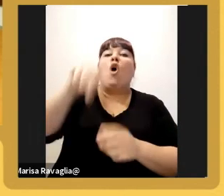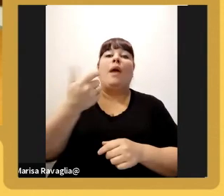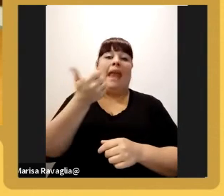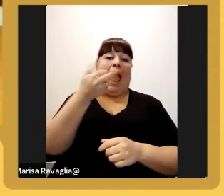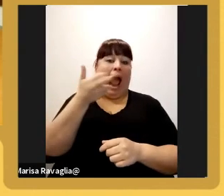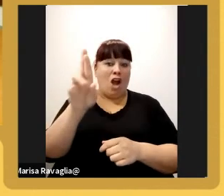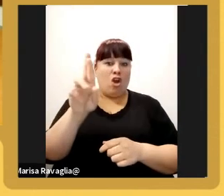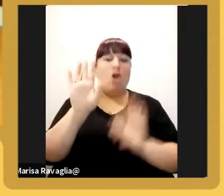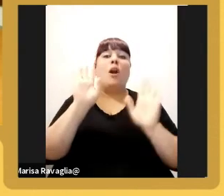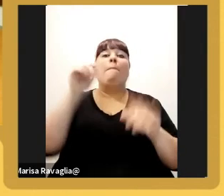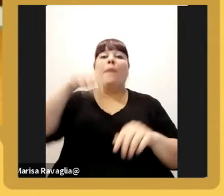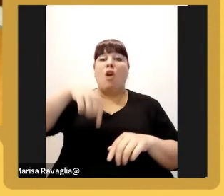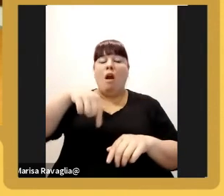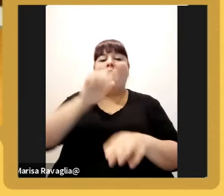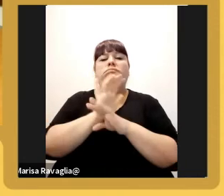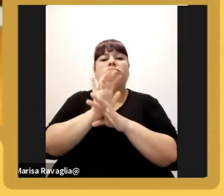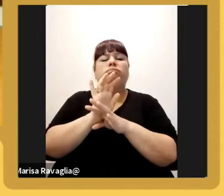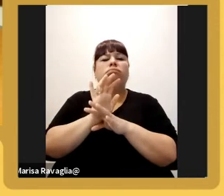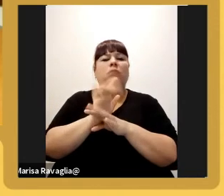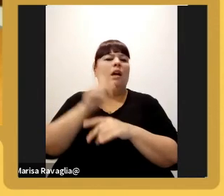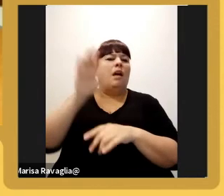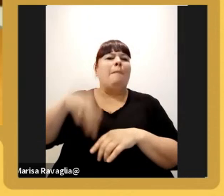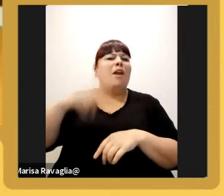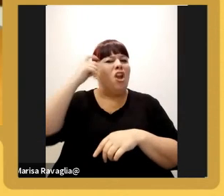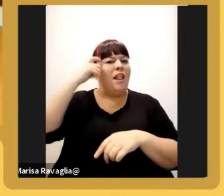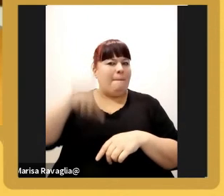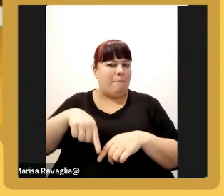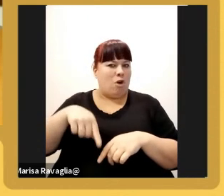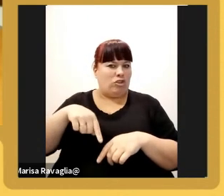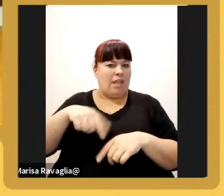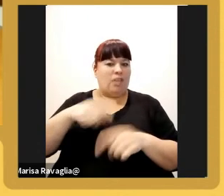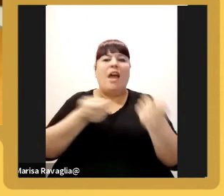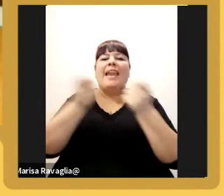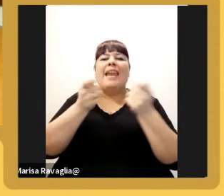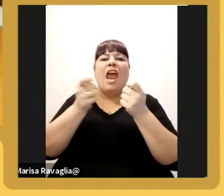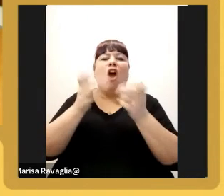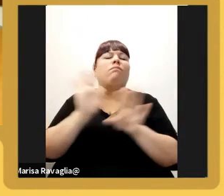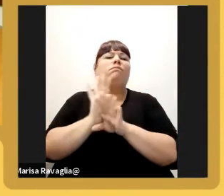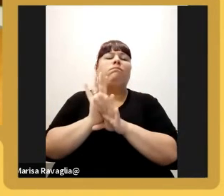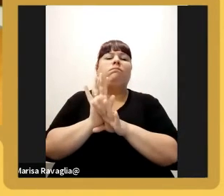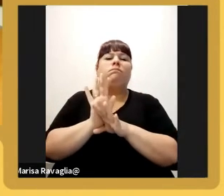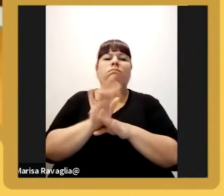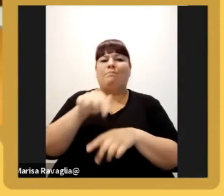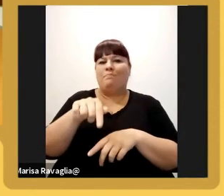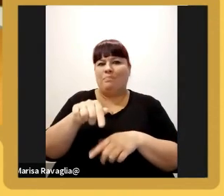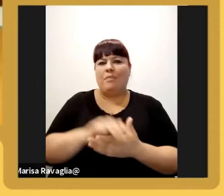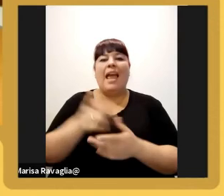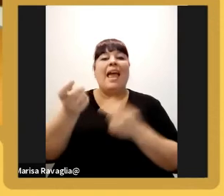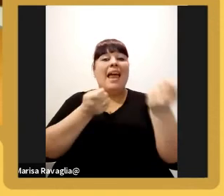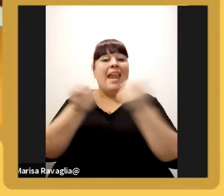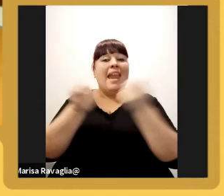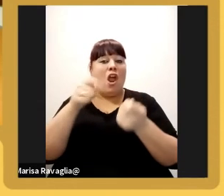hoy prácticamente Arcor es menos del 10% en todos esos negocios como cliente o sea que estos negocios